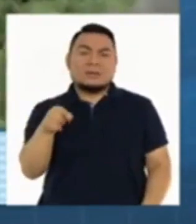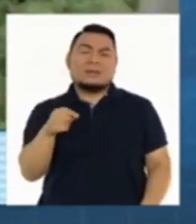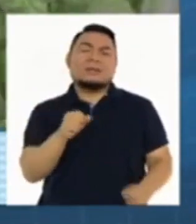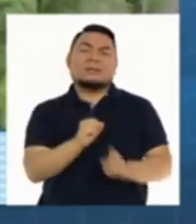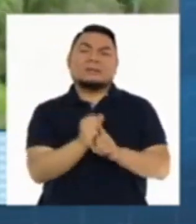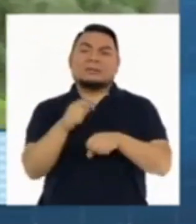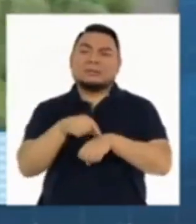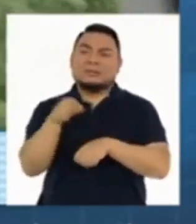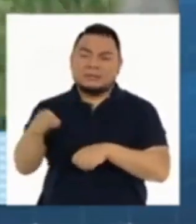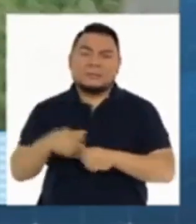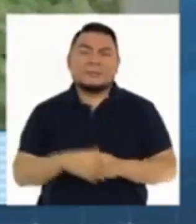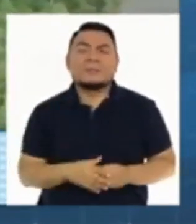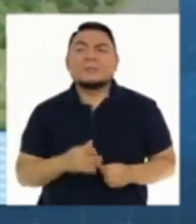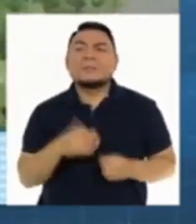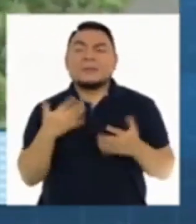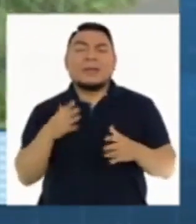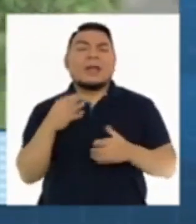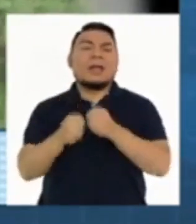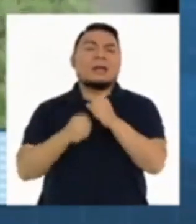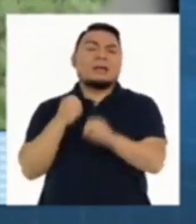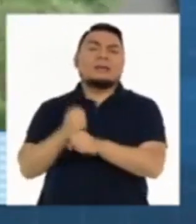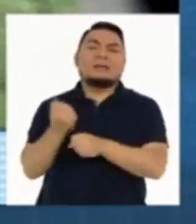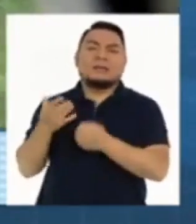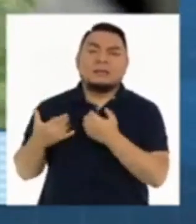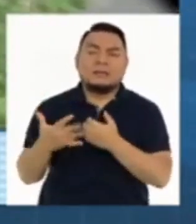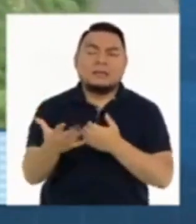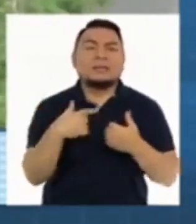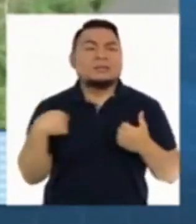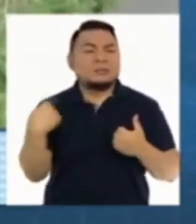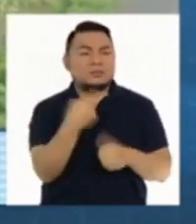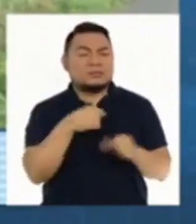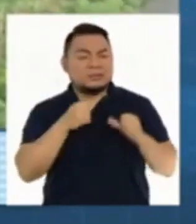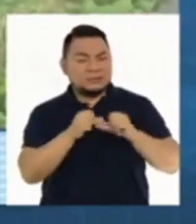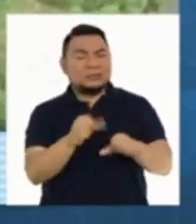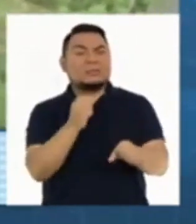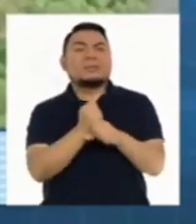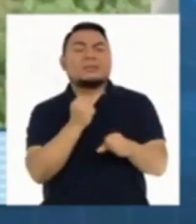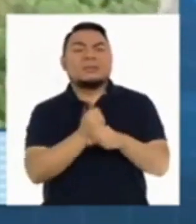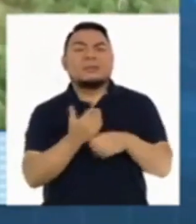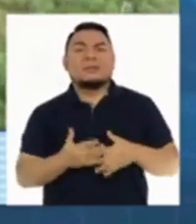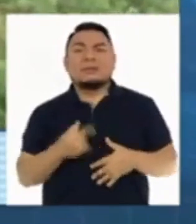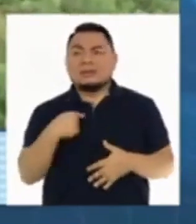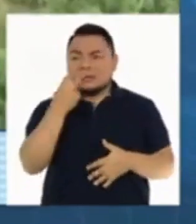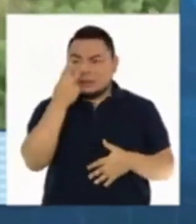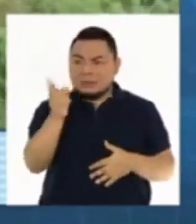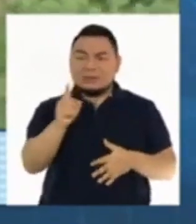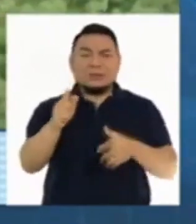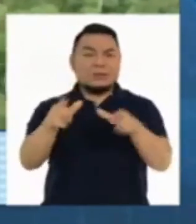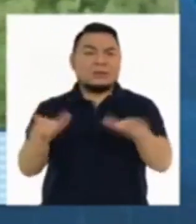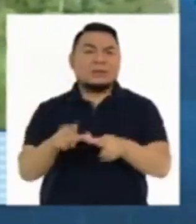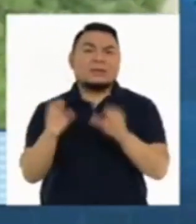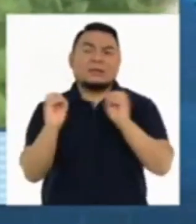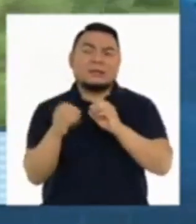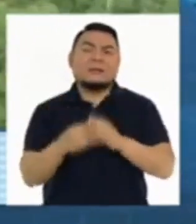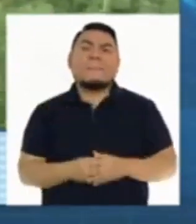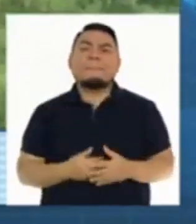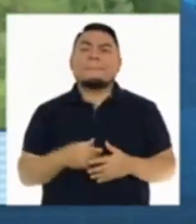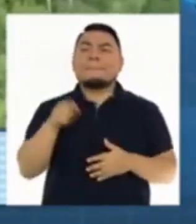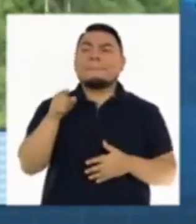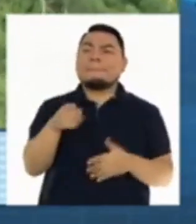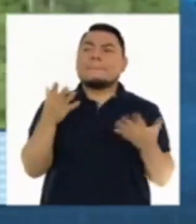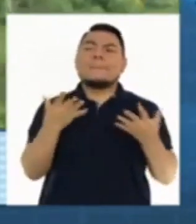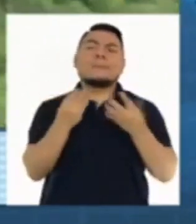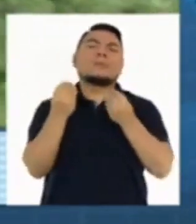situación, a ver, transcurrir muchos años, seguimos trabajando y vemos que no estamos mirando el territorio. Y son